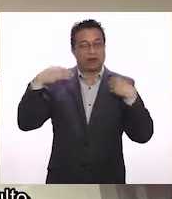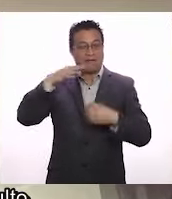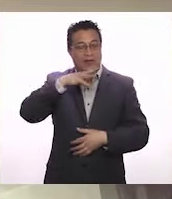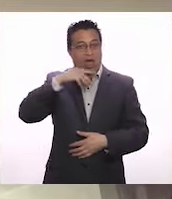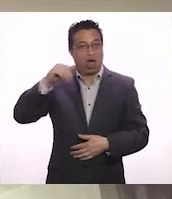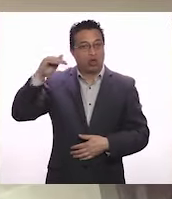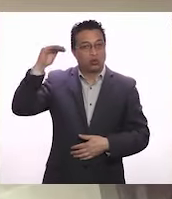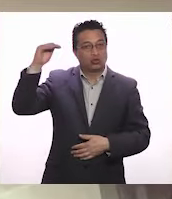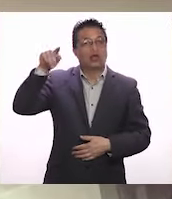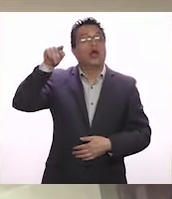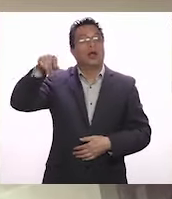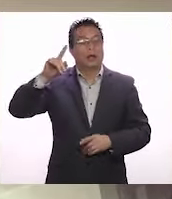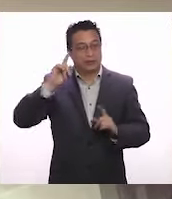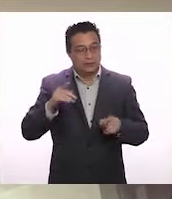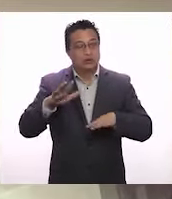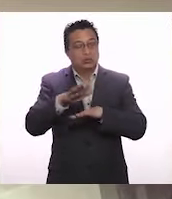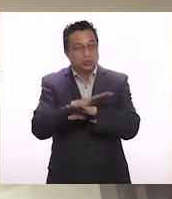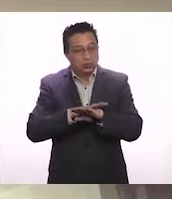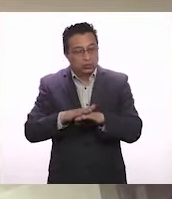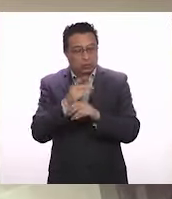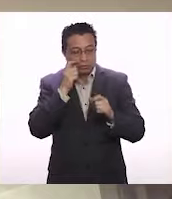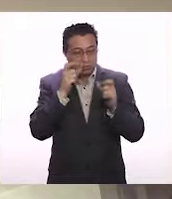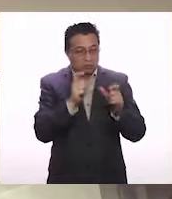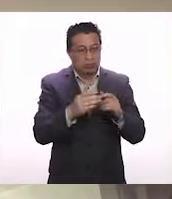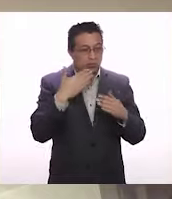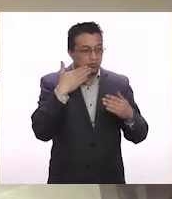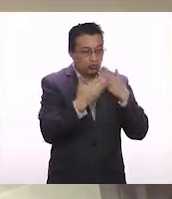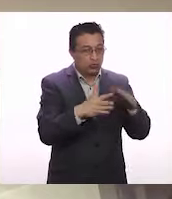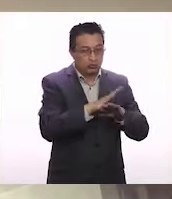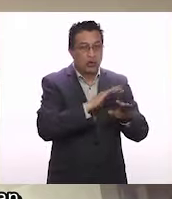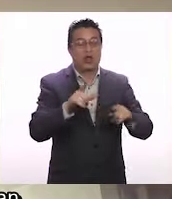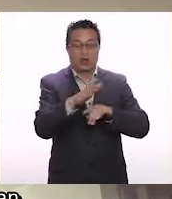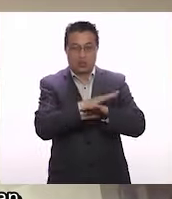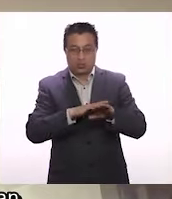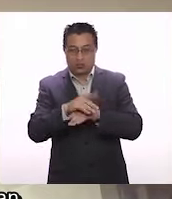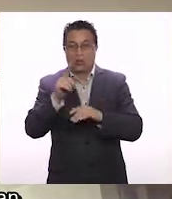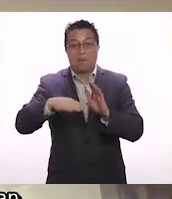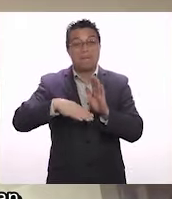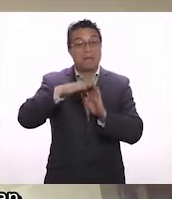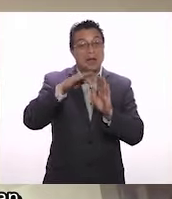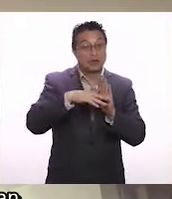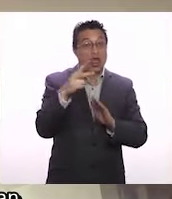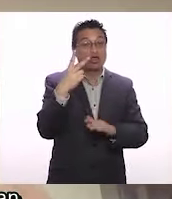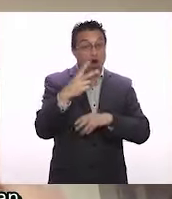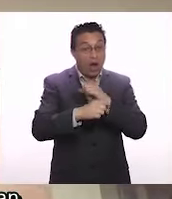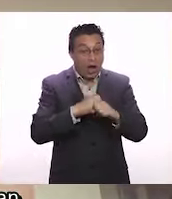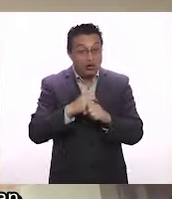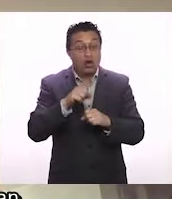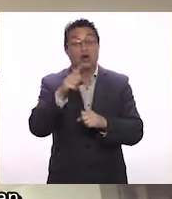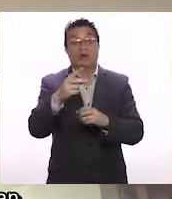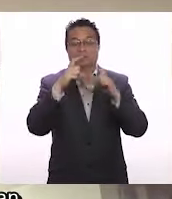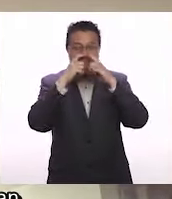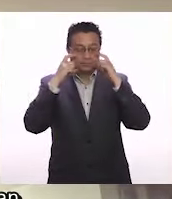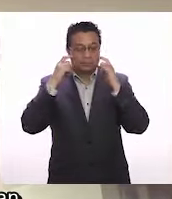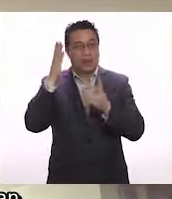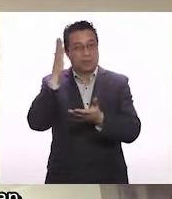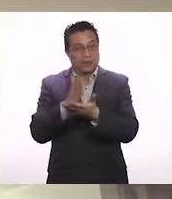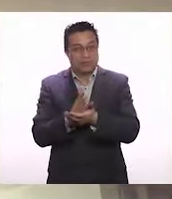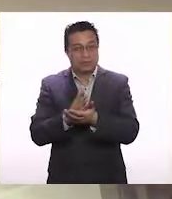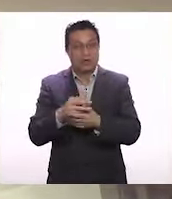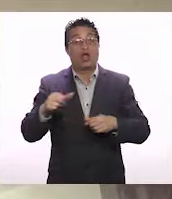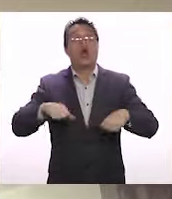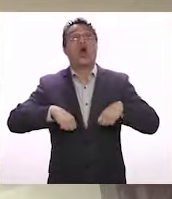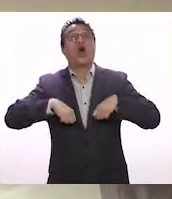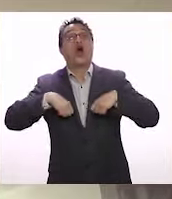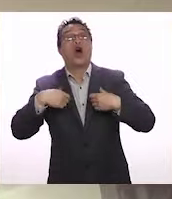que sea responsable, que los cuide y que vele para que no se contagien y anden protegidos los que sean mayores de dos años con la mascarilla.